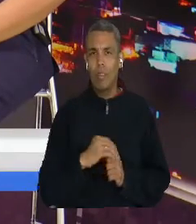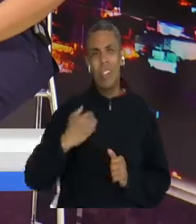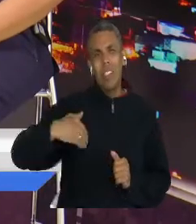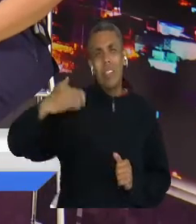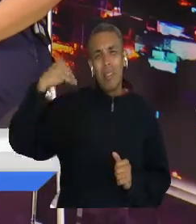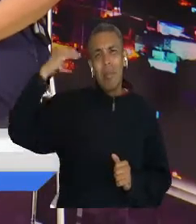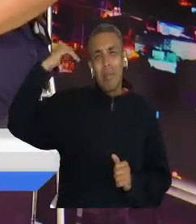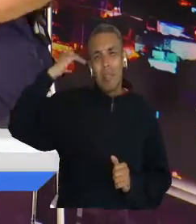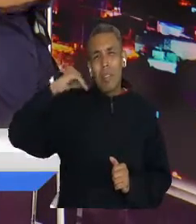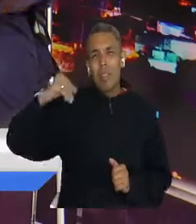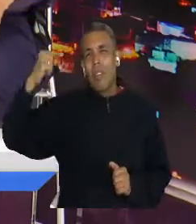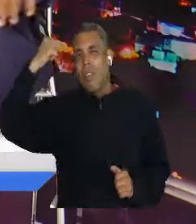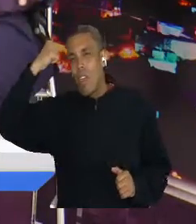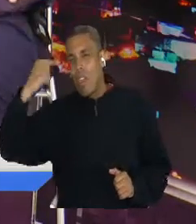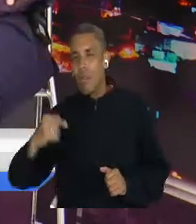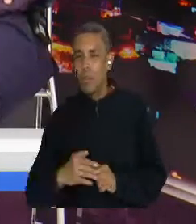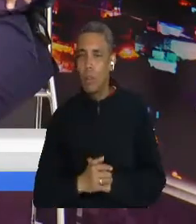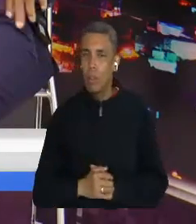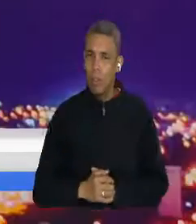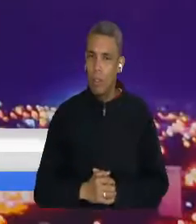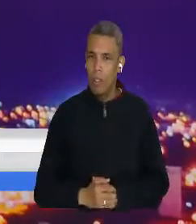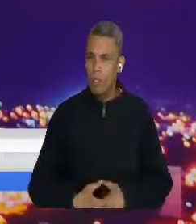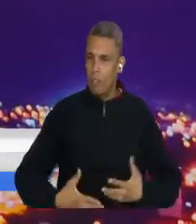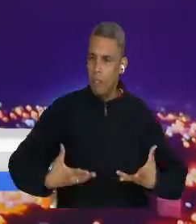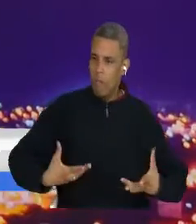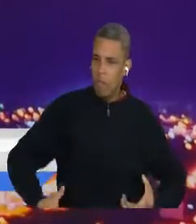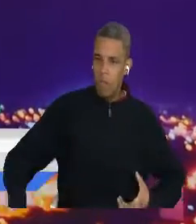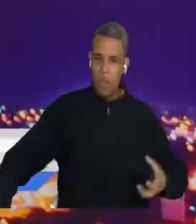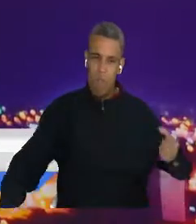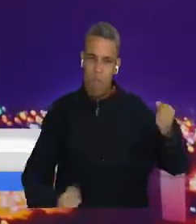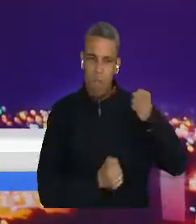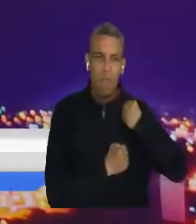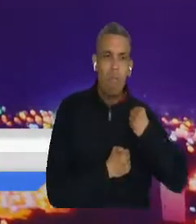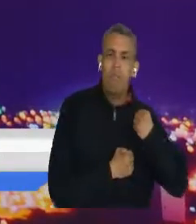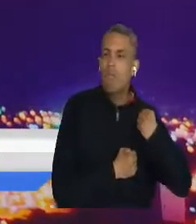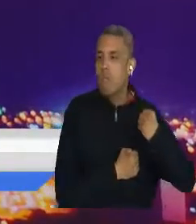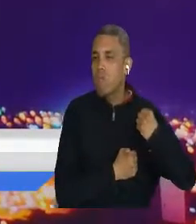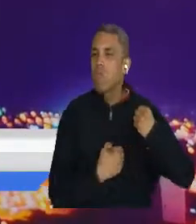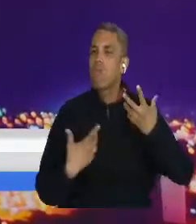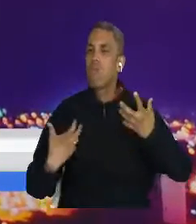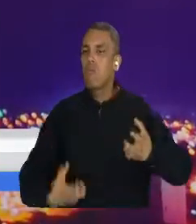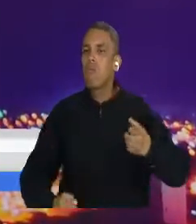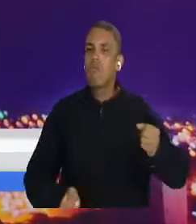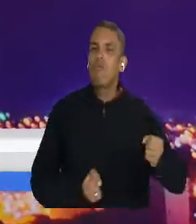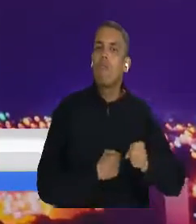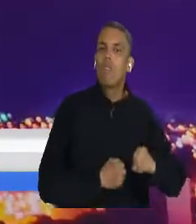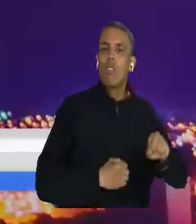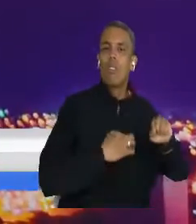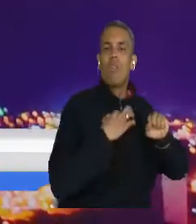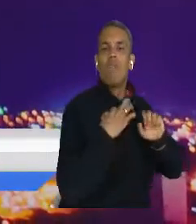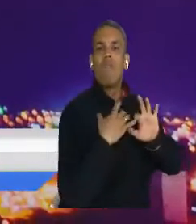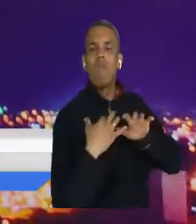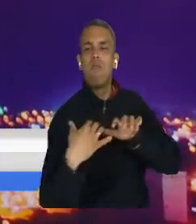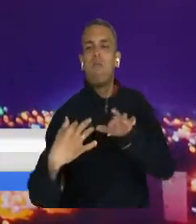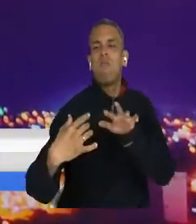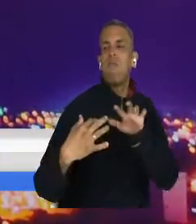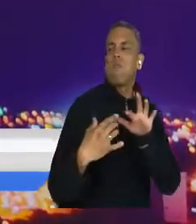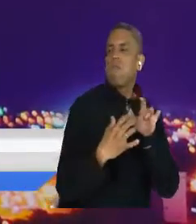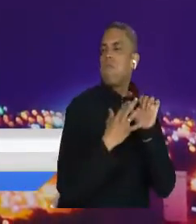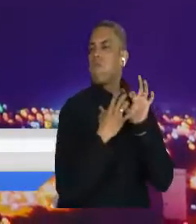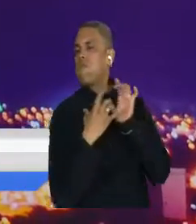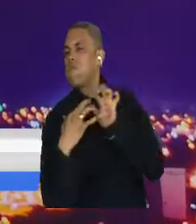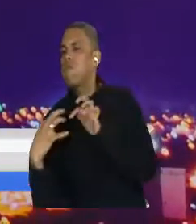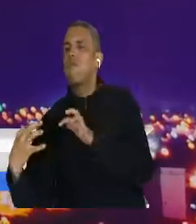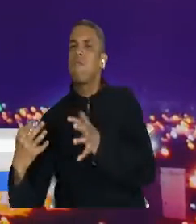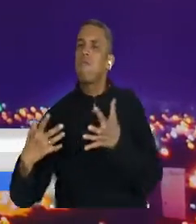para avanzar hacia un modelo mental de una ciudad que es capaz de tener una industria